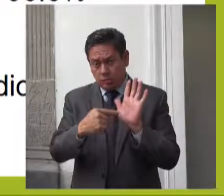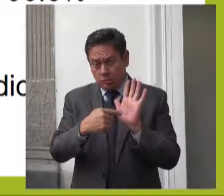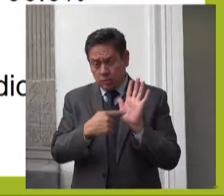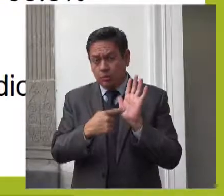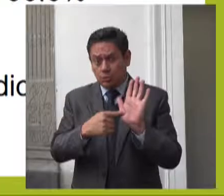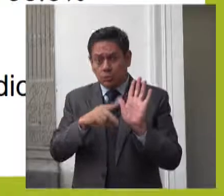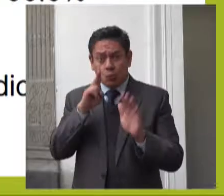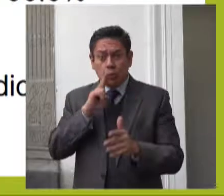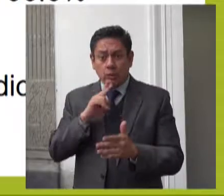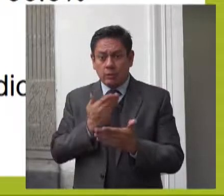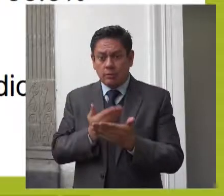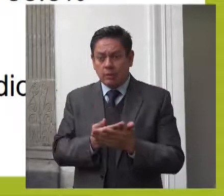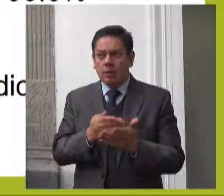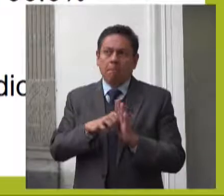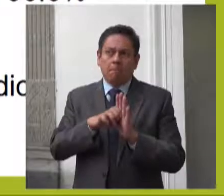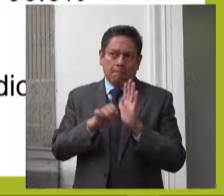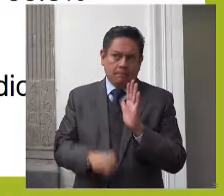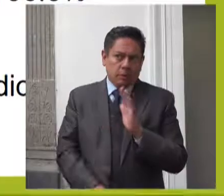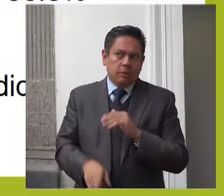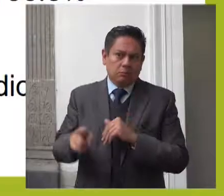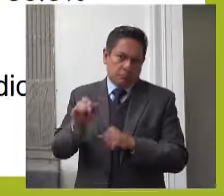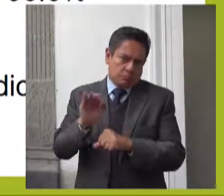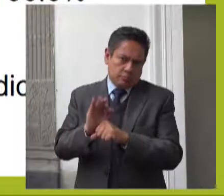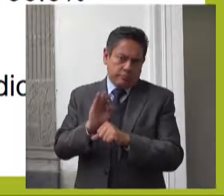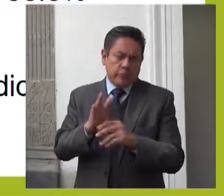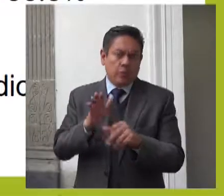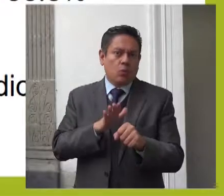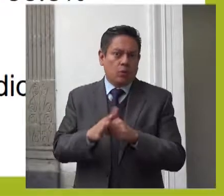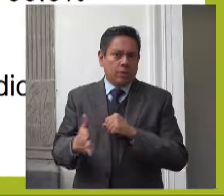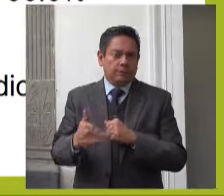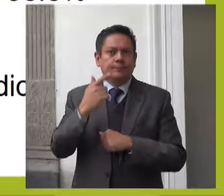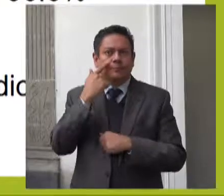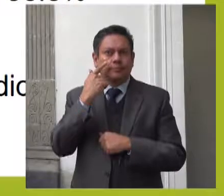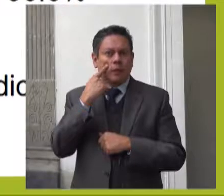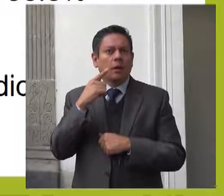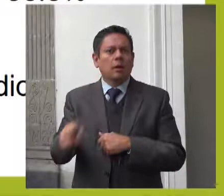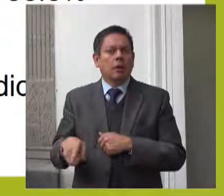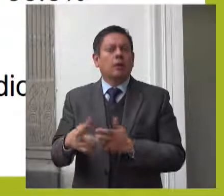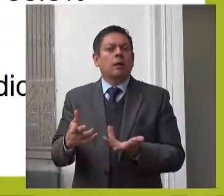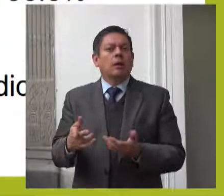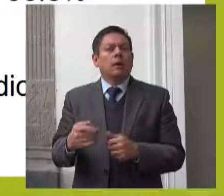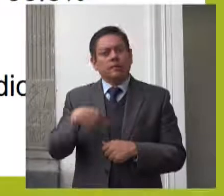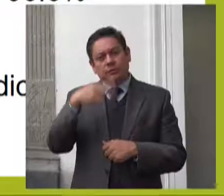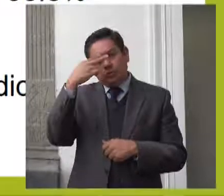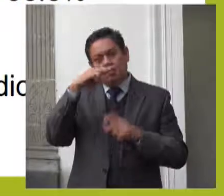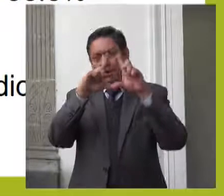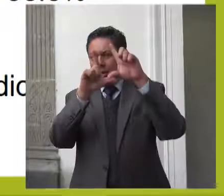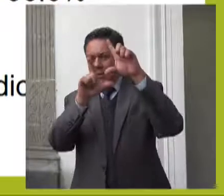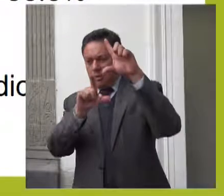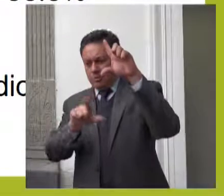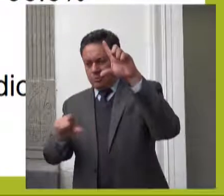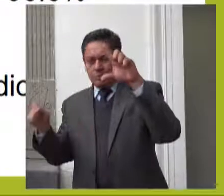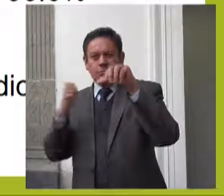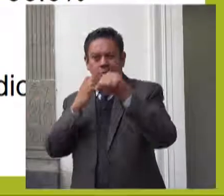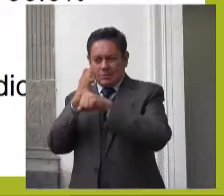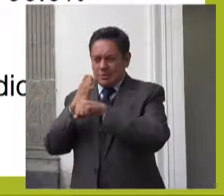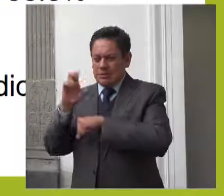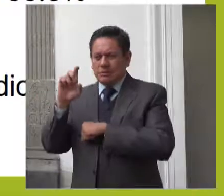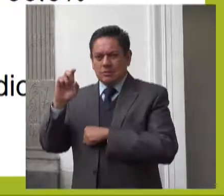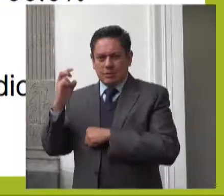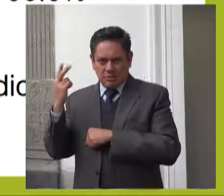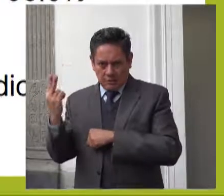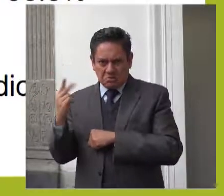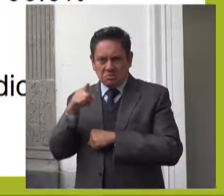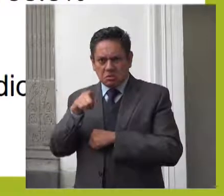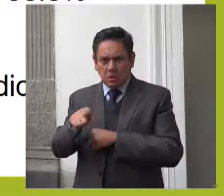tales como los siguientes. Tenía cobertura en las 32 entidades federativas en